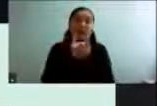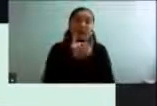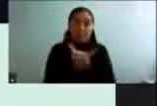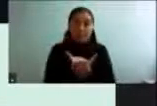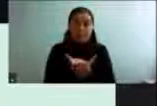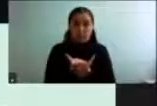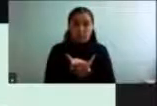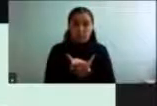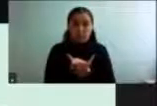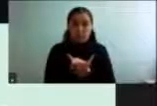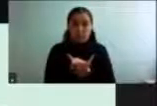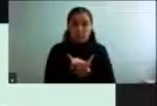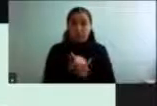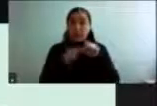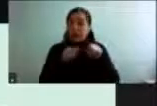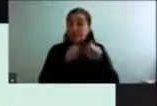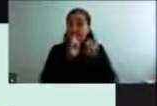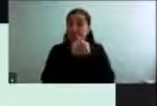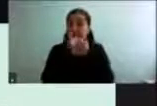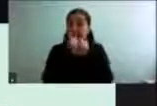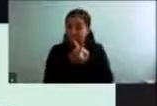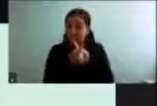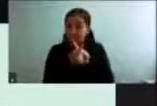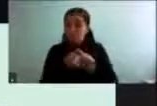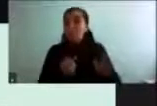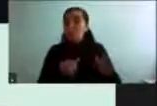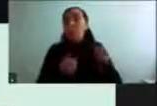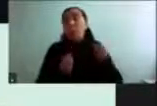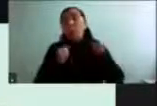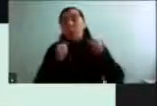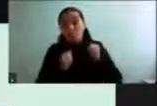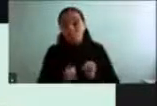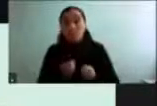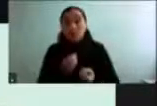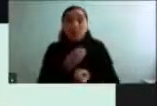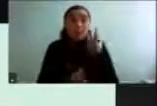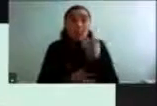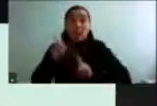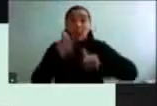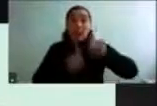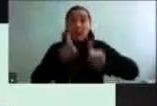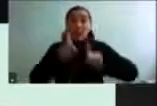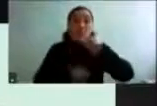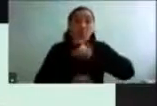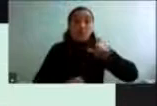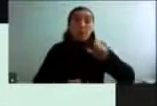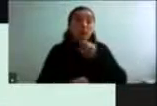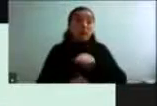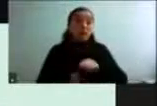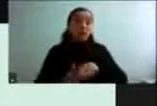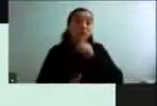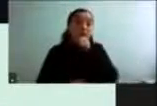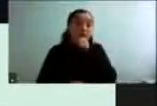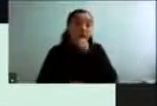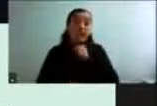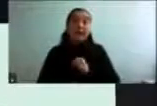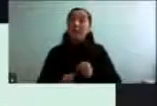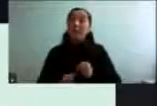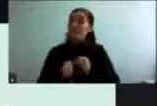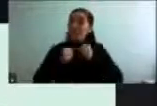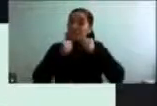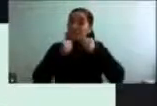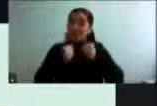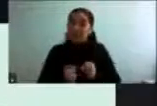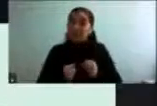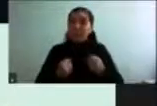Estos cambios pueden llegar a generar en algunas personas mayores la pérdida parcial o total de la capacidad de realizar actividades